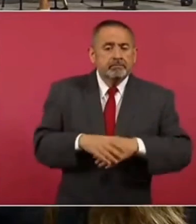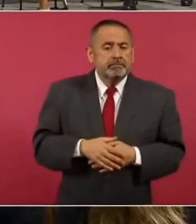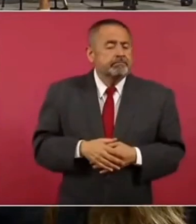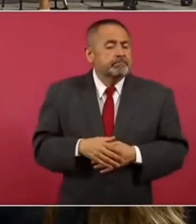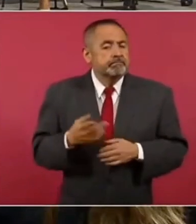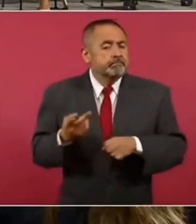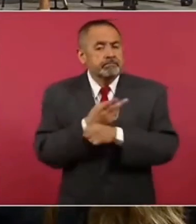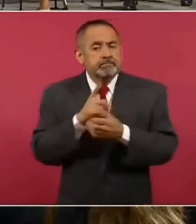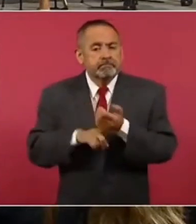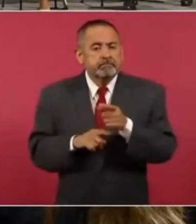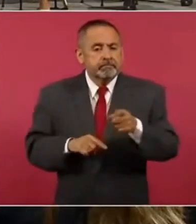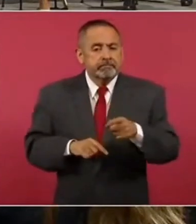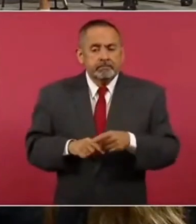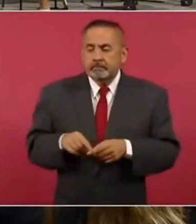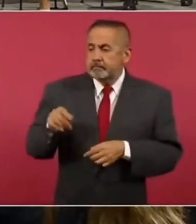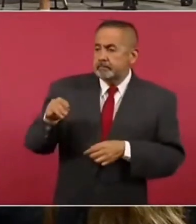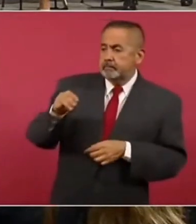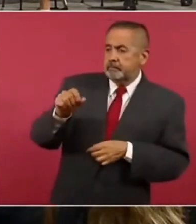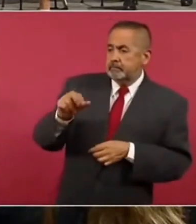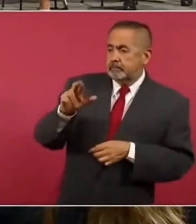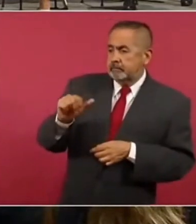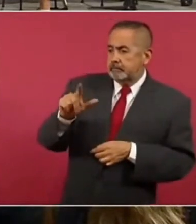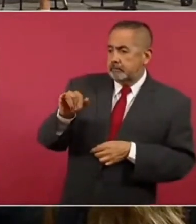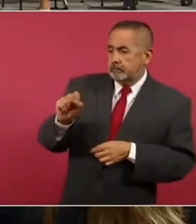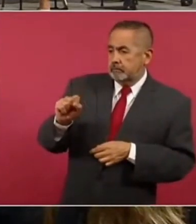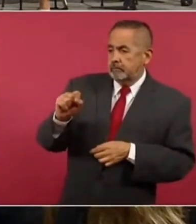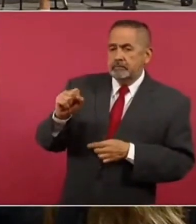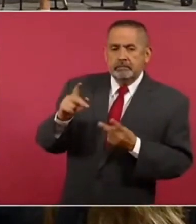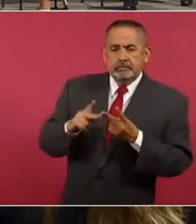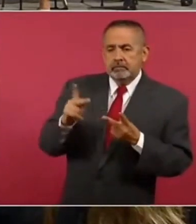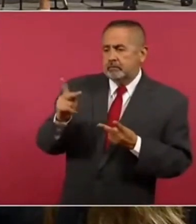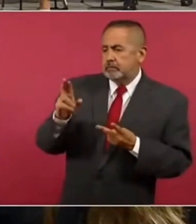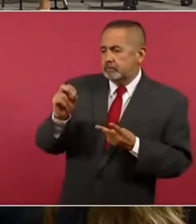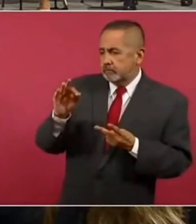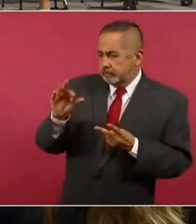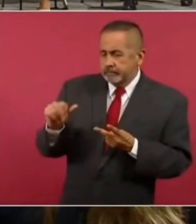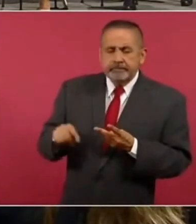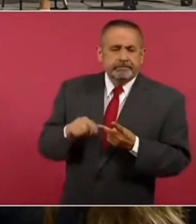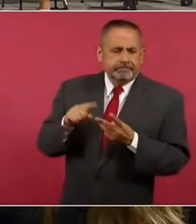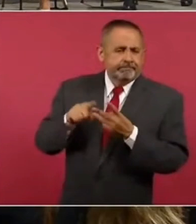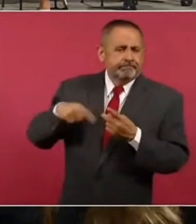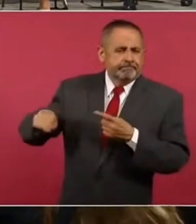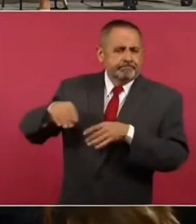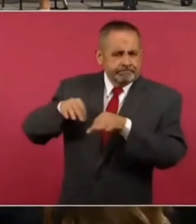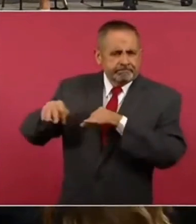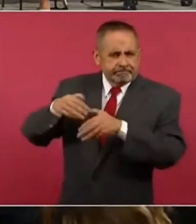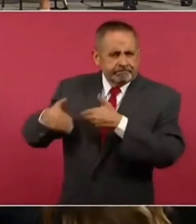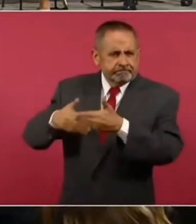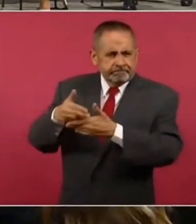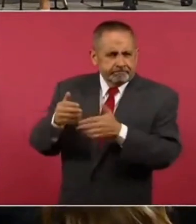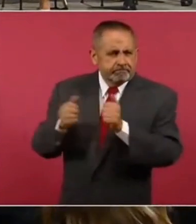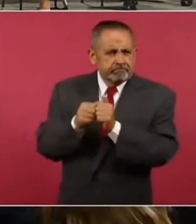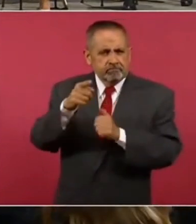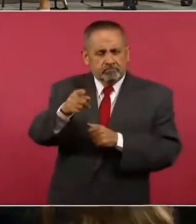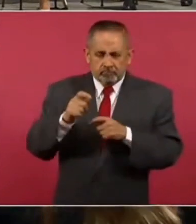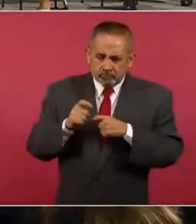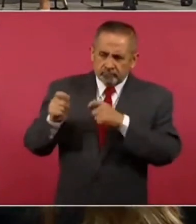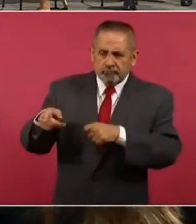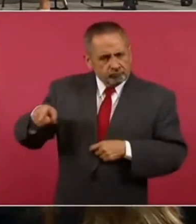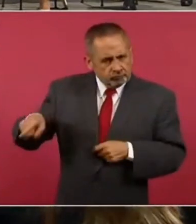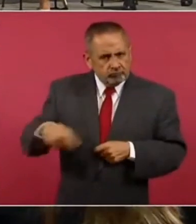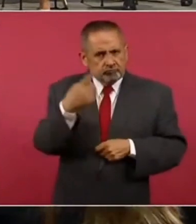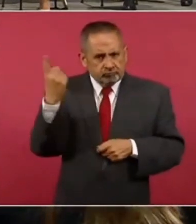viene realizando la maestra María Luisa Alvores, Profepa, todos los que vienen trabajando desde que usted les dio